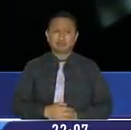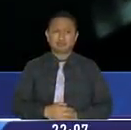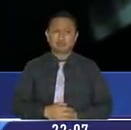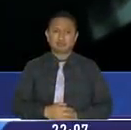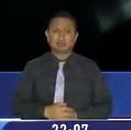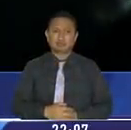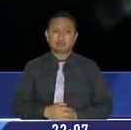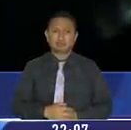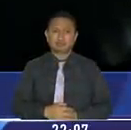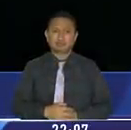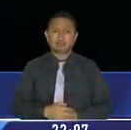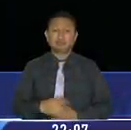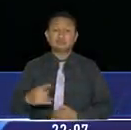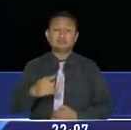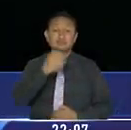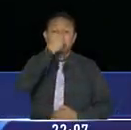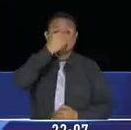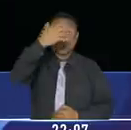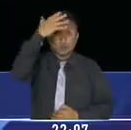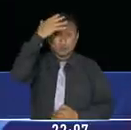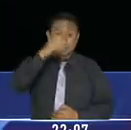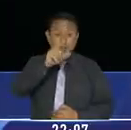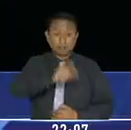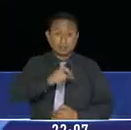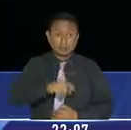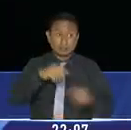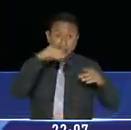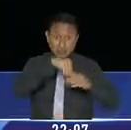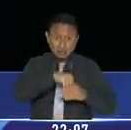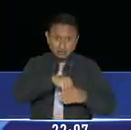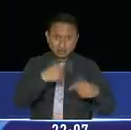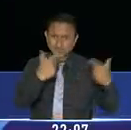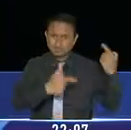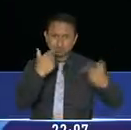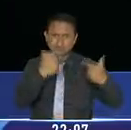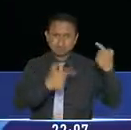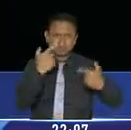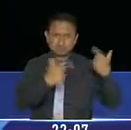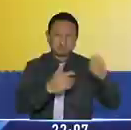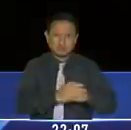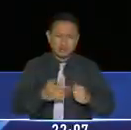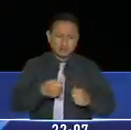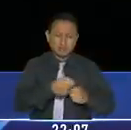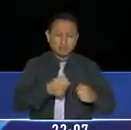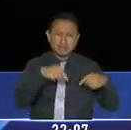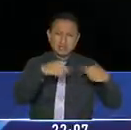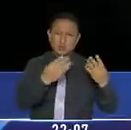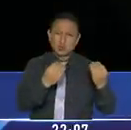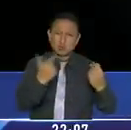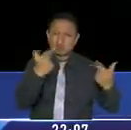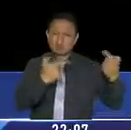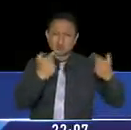En el penal de Bellavista de Santo Domingo, la gente se está matando, se está matando, se está matando, hay una balacera.